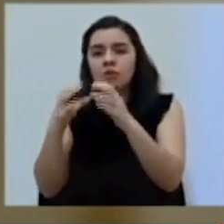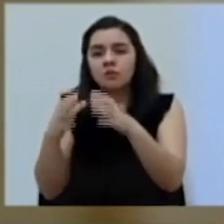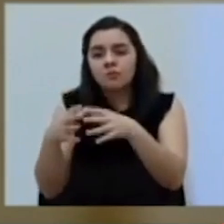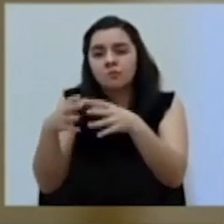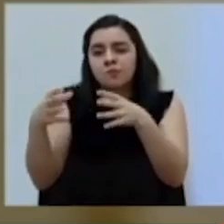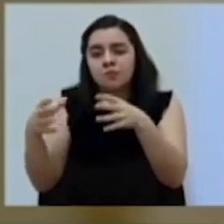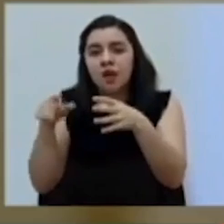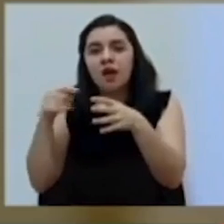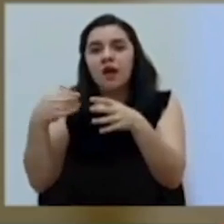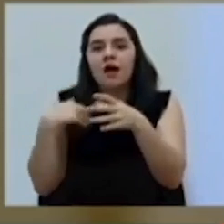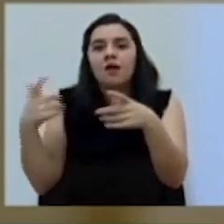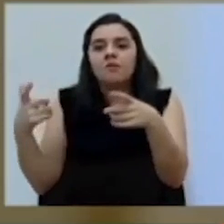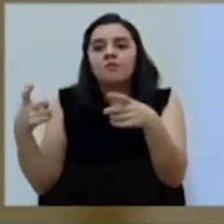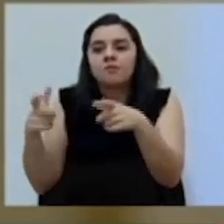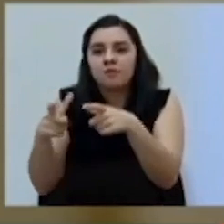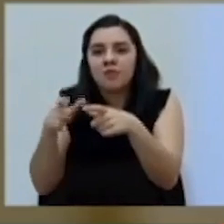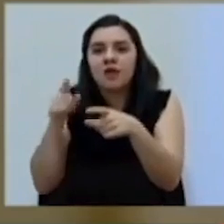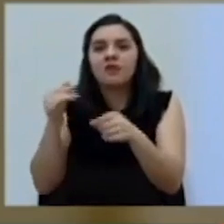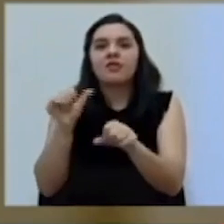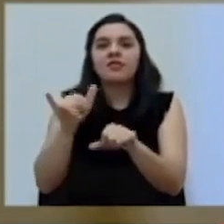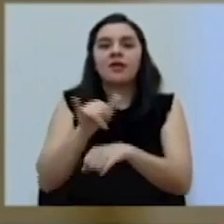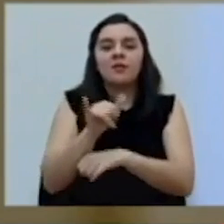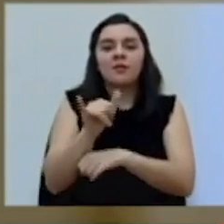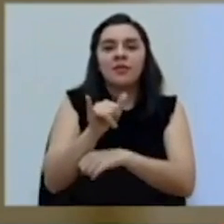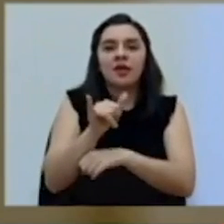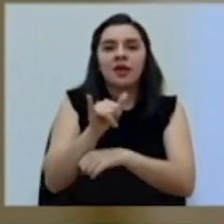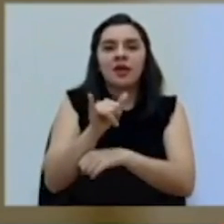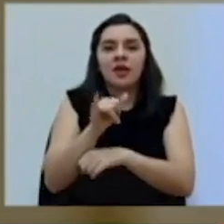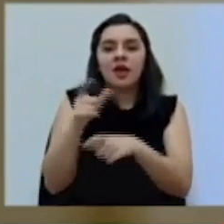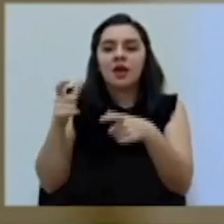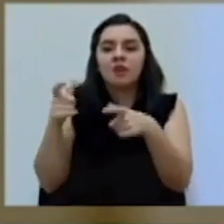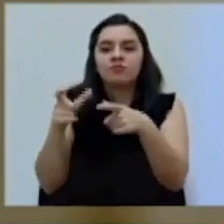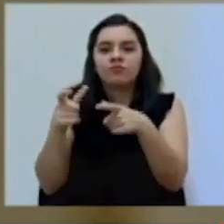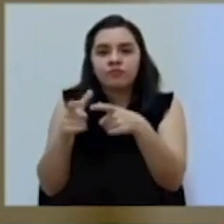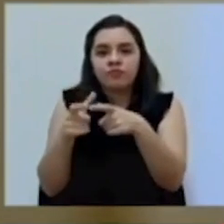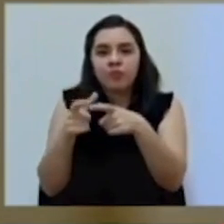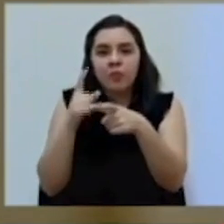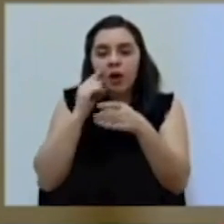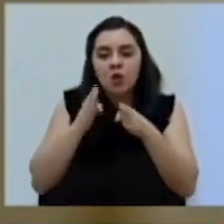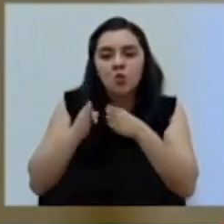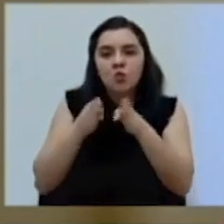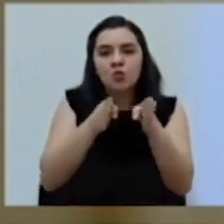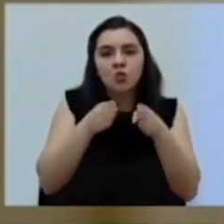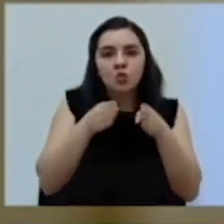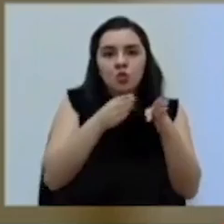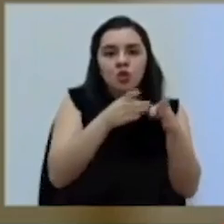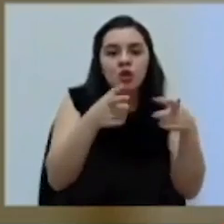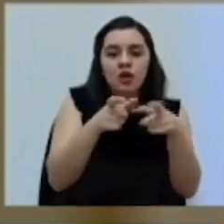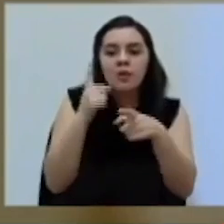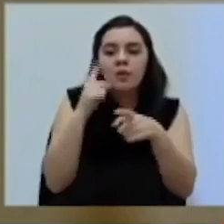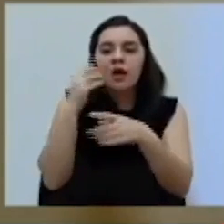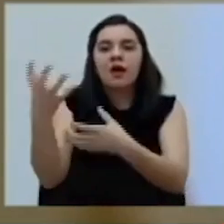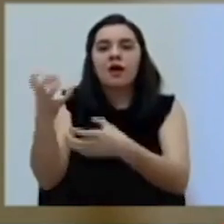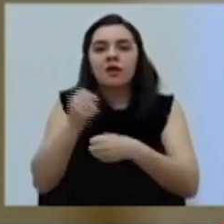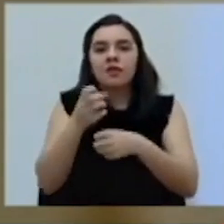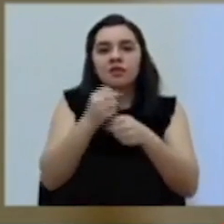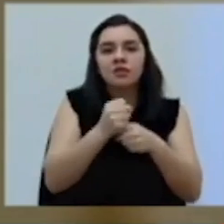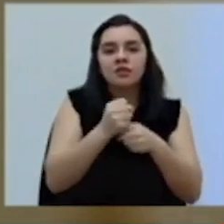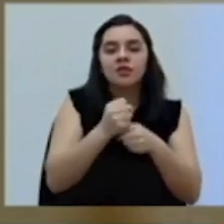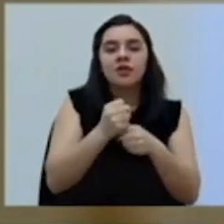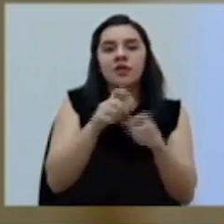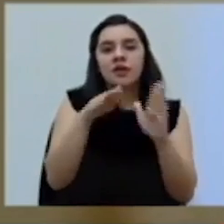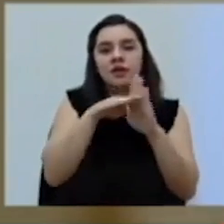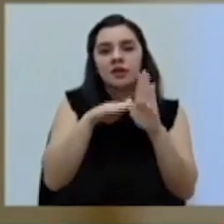tendido a disminuir un poco y eso va a ayudar también a descongestionar las rutas para poder tener un mejor registro de los recuperados. Muchas gracias.